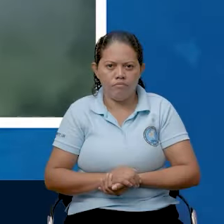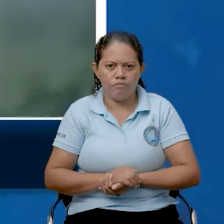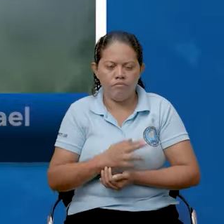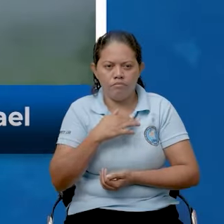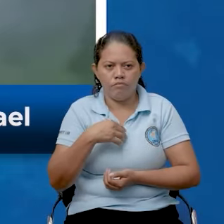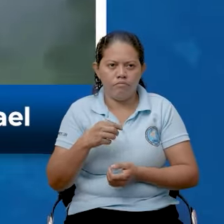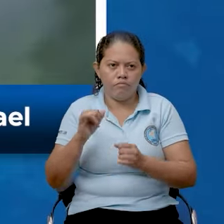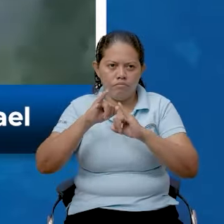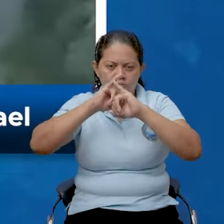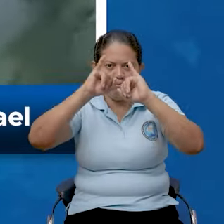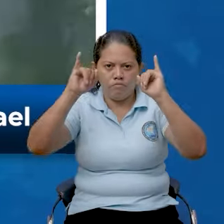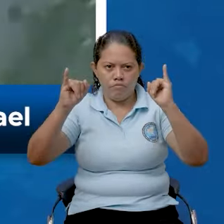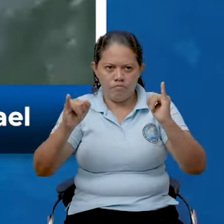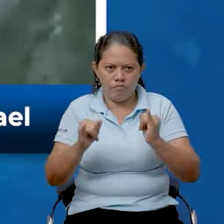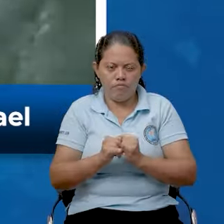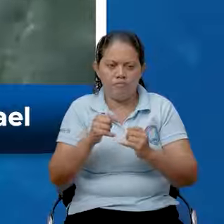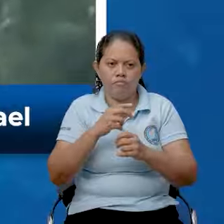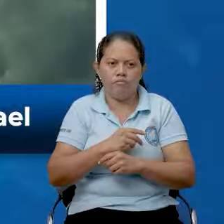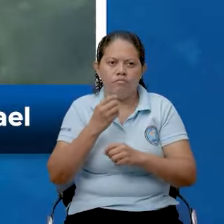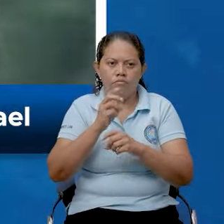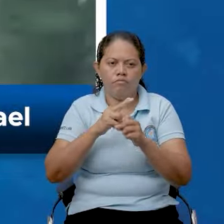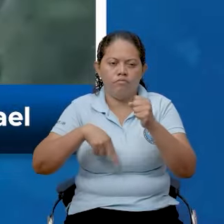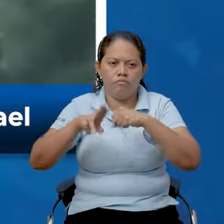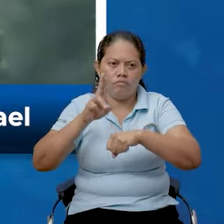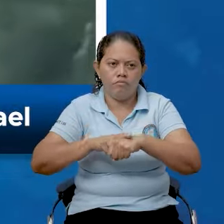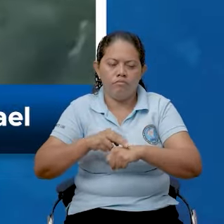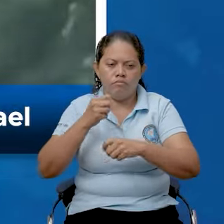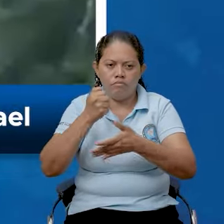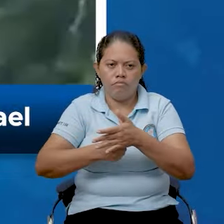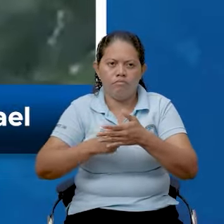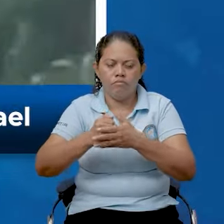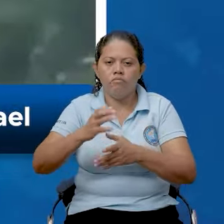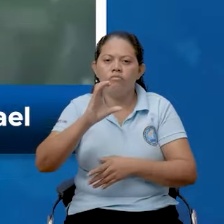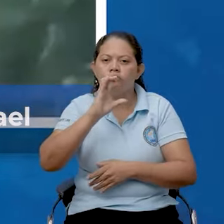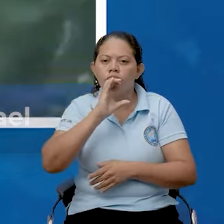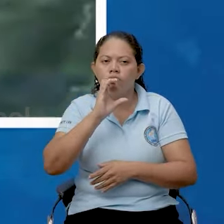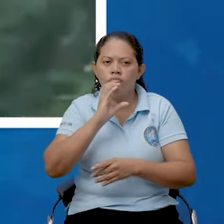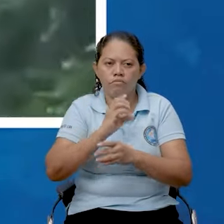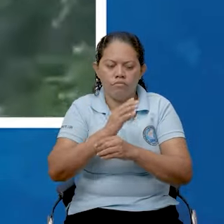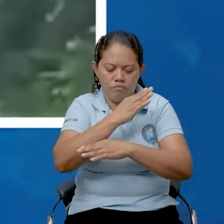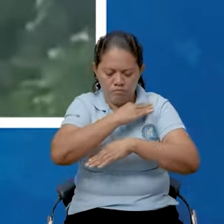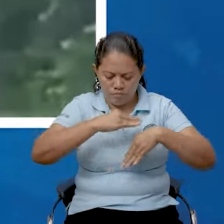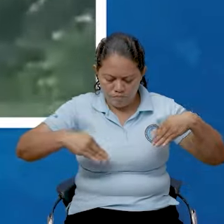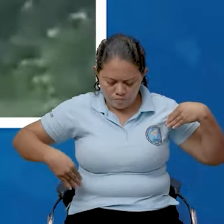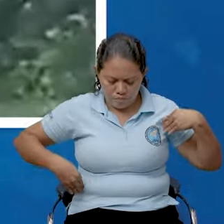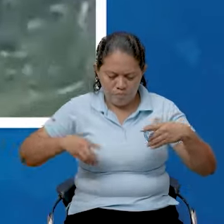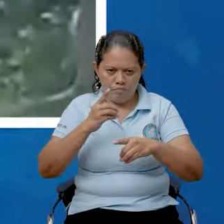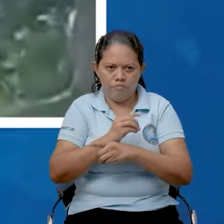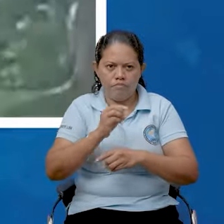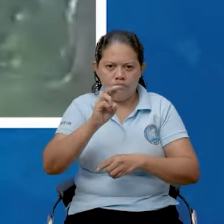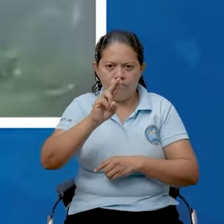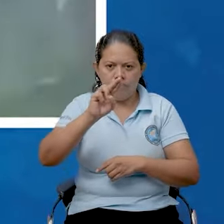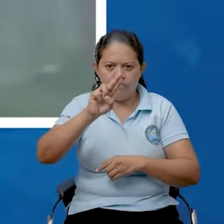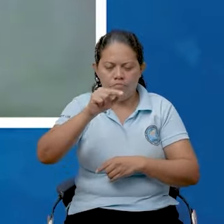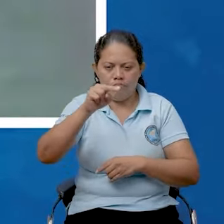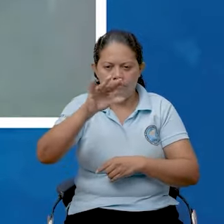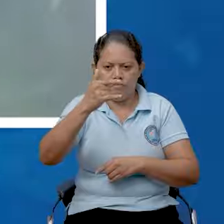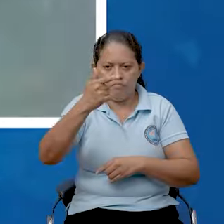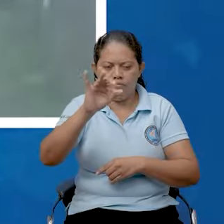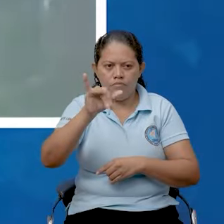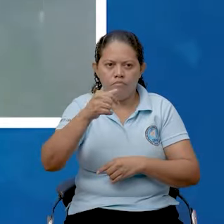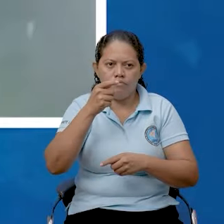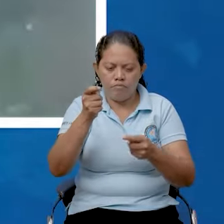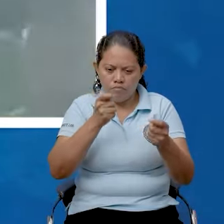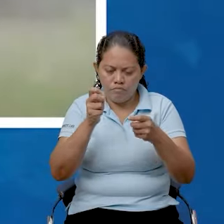En el plano internacional, el Consejo Nacional de Defensa de Cuba, liderado por el presidente de la República, Miguel Díaz Canel,